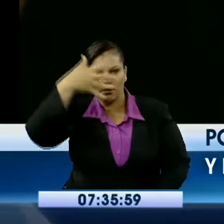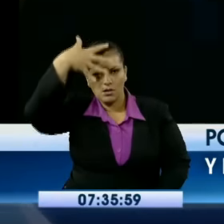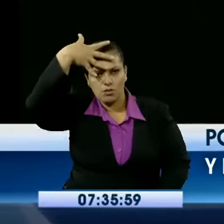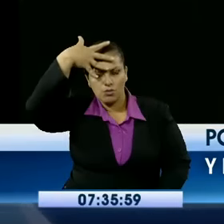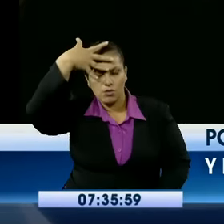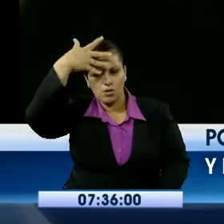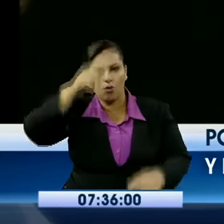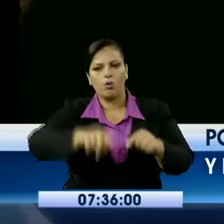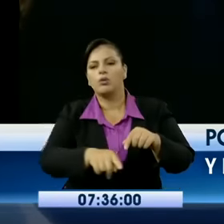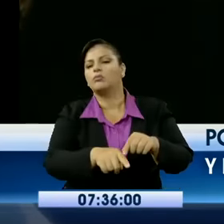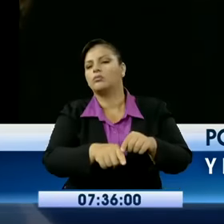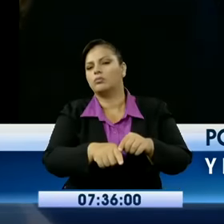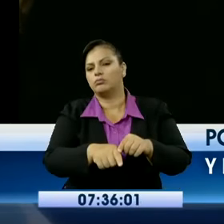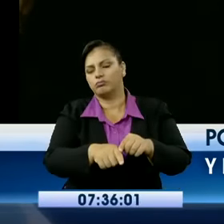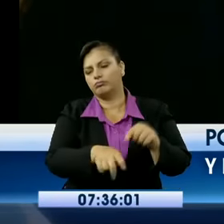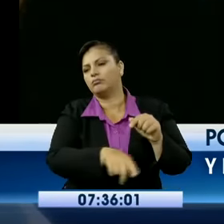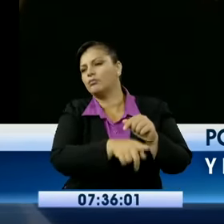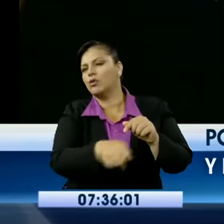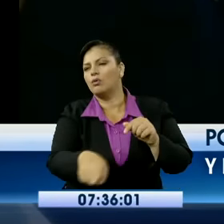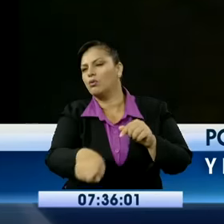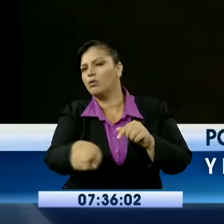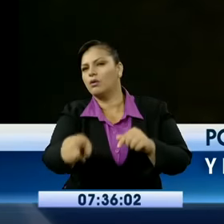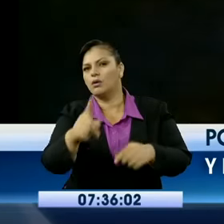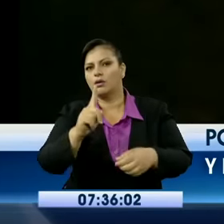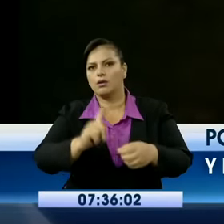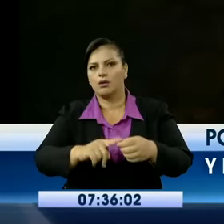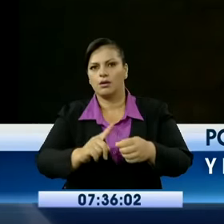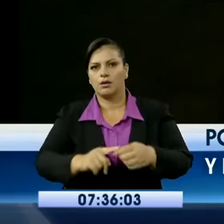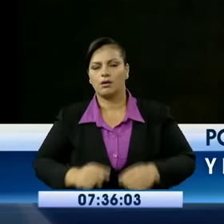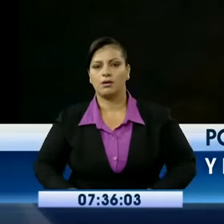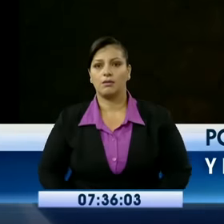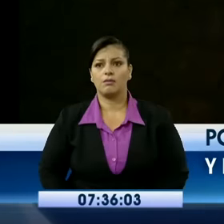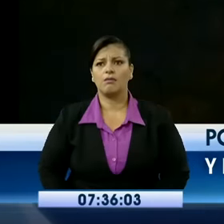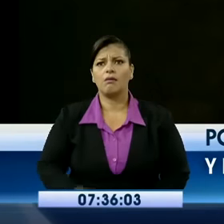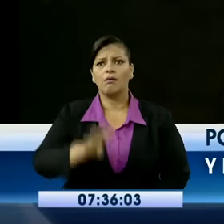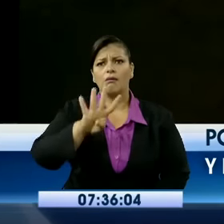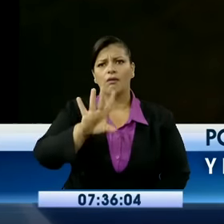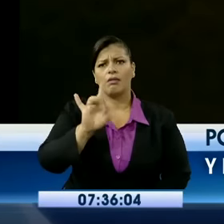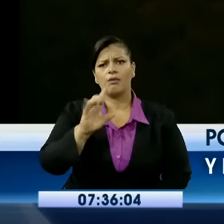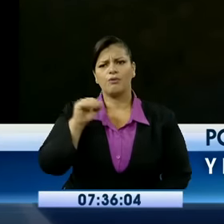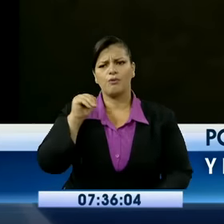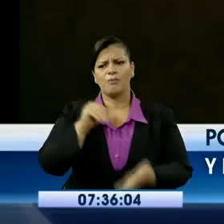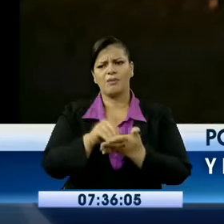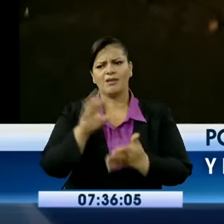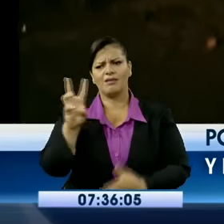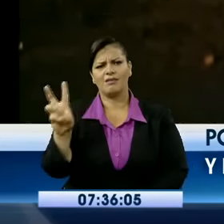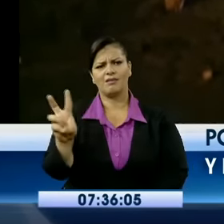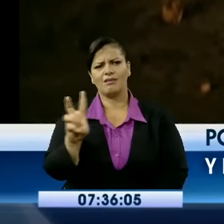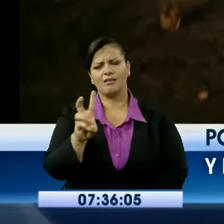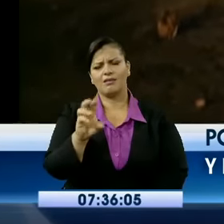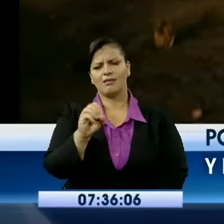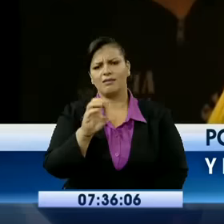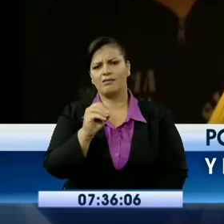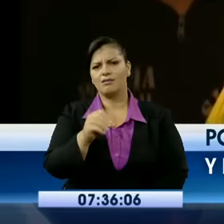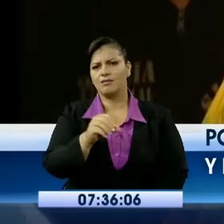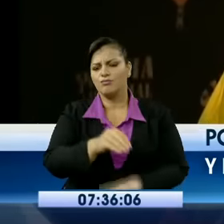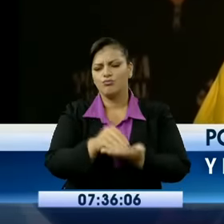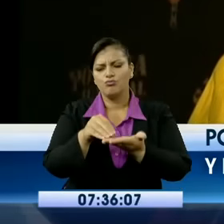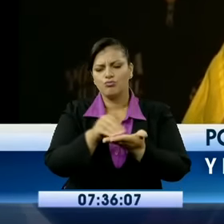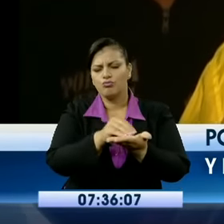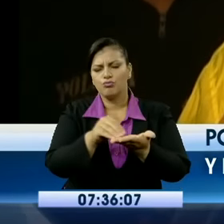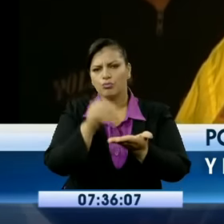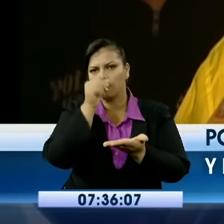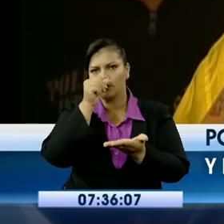CIPROBAG. Quienes evitaron la circulación de más de 48.600 dosis en calles, plaza y esquinas de la ciudad. En este